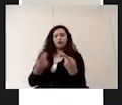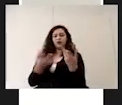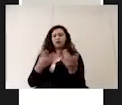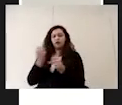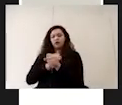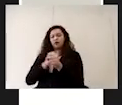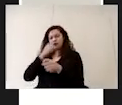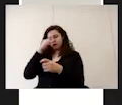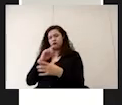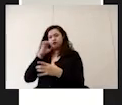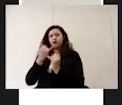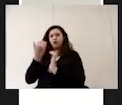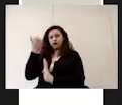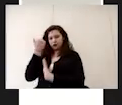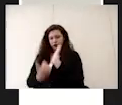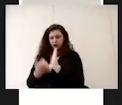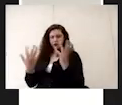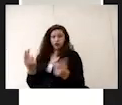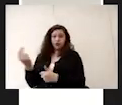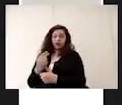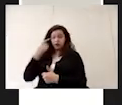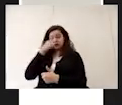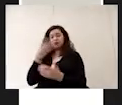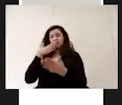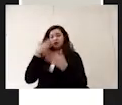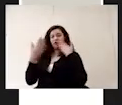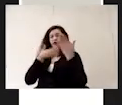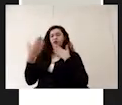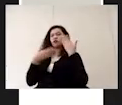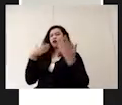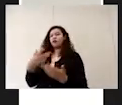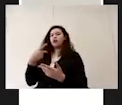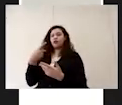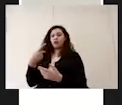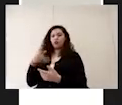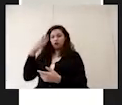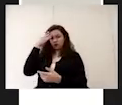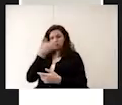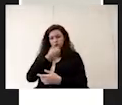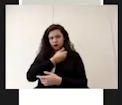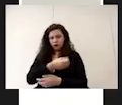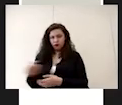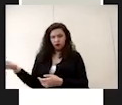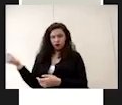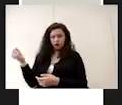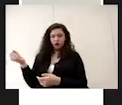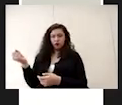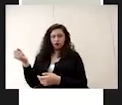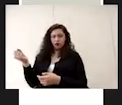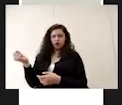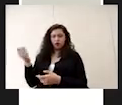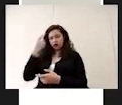se realicen las mínimas indispensables para que el estudiante pueda adquirir las habilidades designadas en el plan de estudios